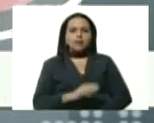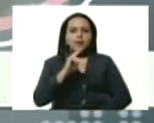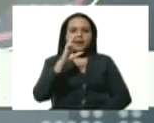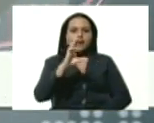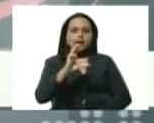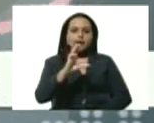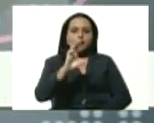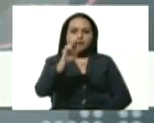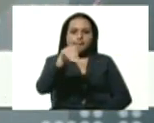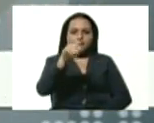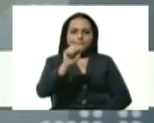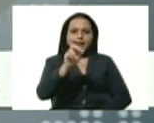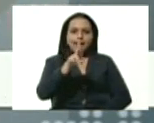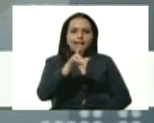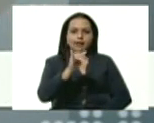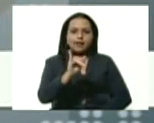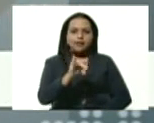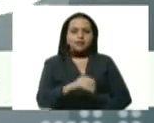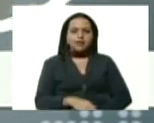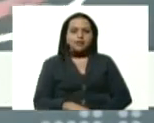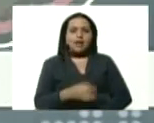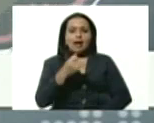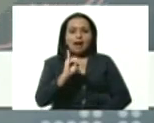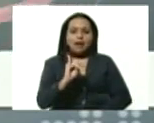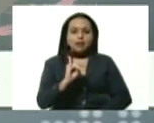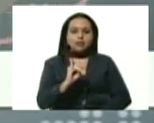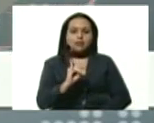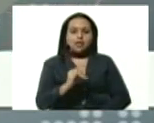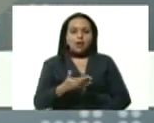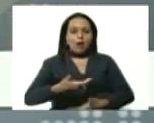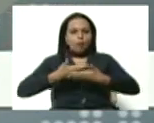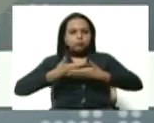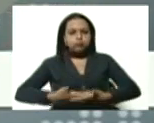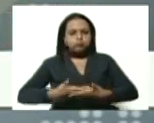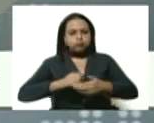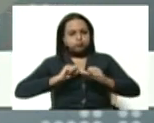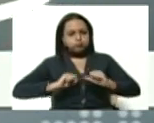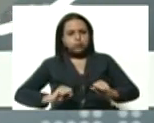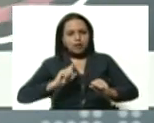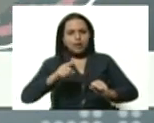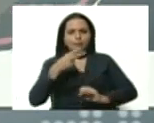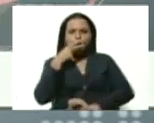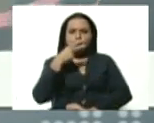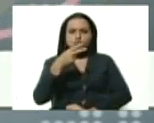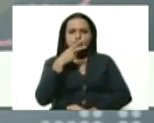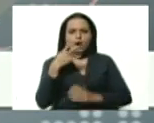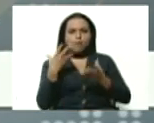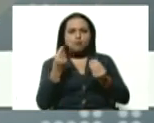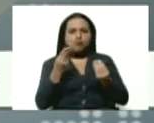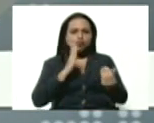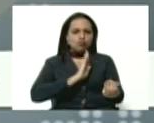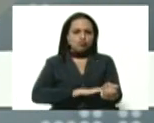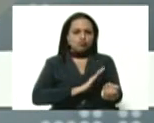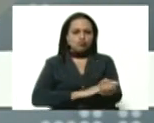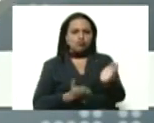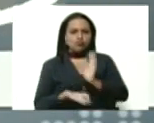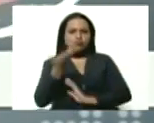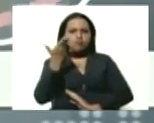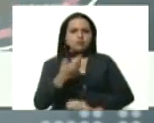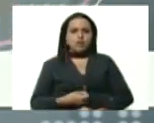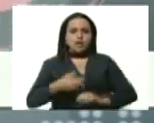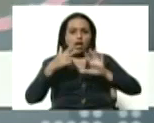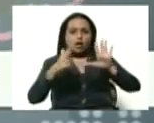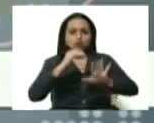con antecedentes de hipertensión arterial, sobrepeso, hábitos tabáquicos acentuados. El 8 de junio